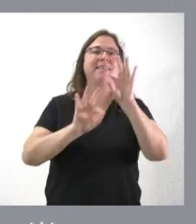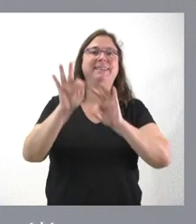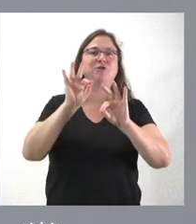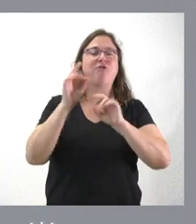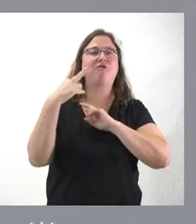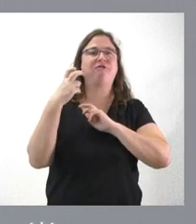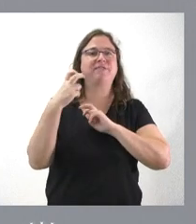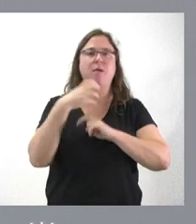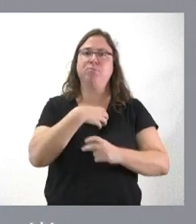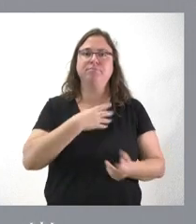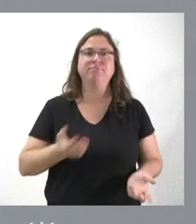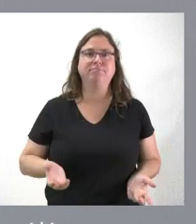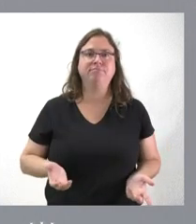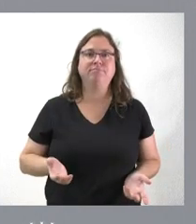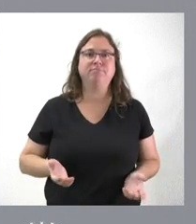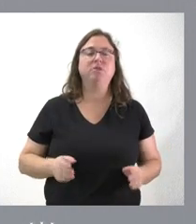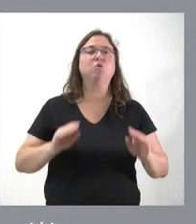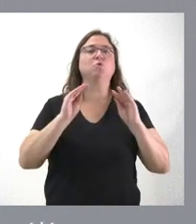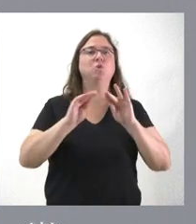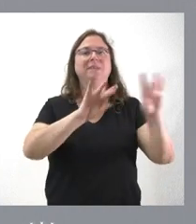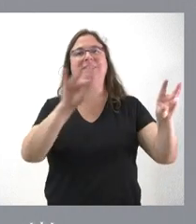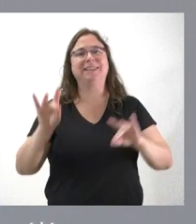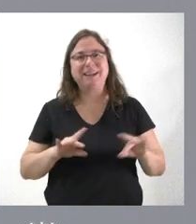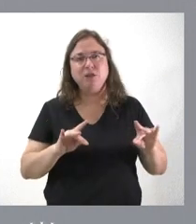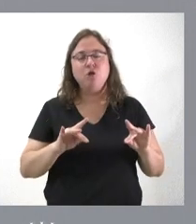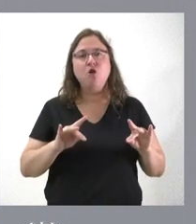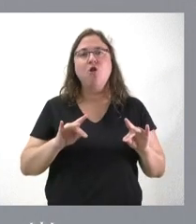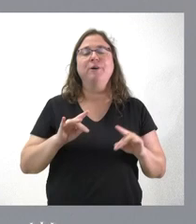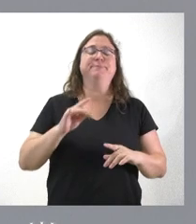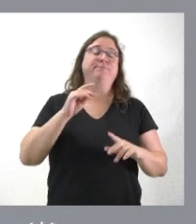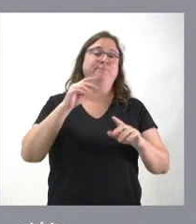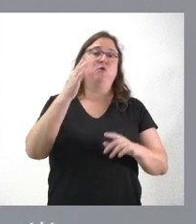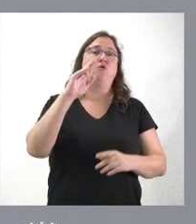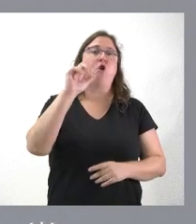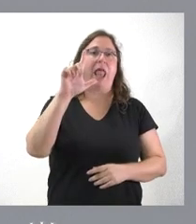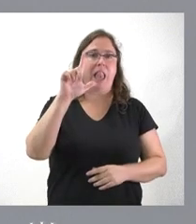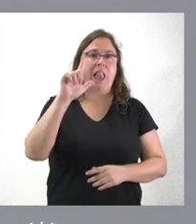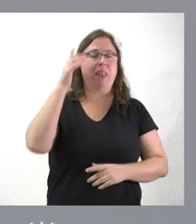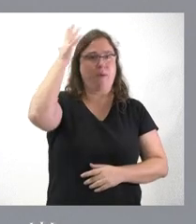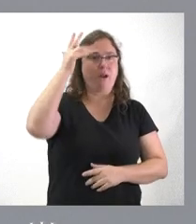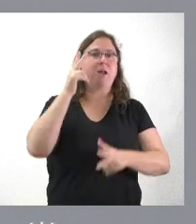decisiones en materia tributaria de los territorios forales, de las diputaciones forales.